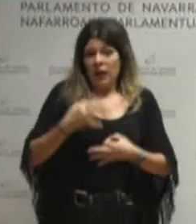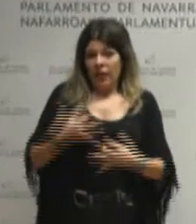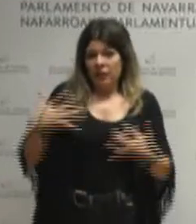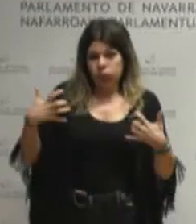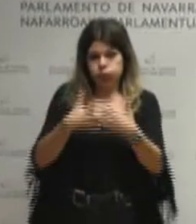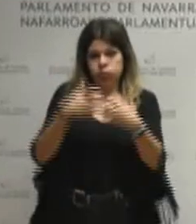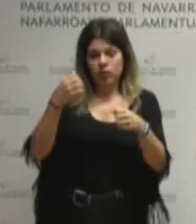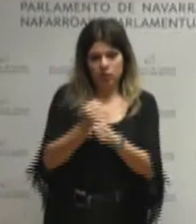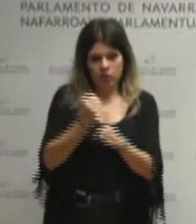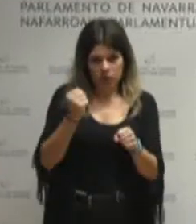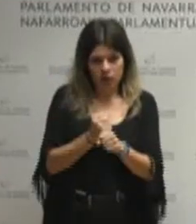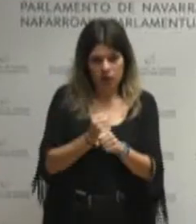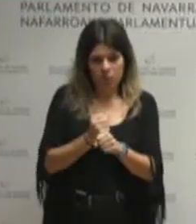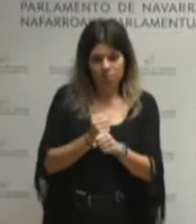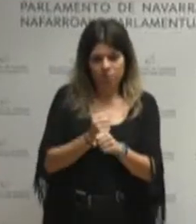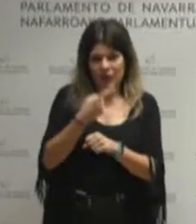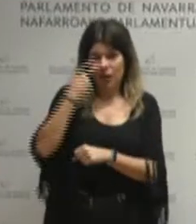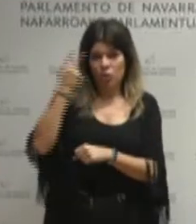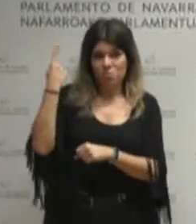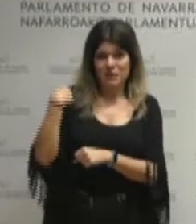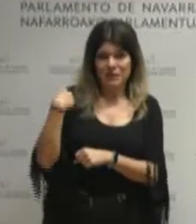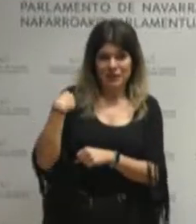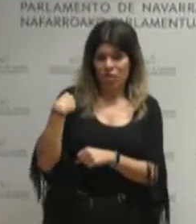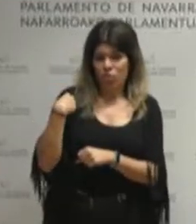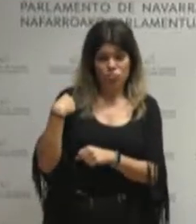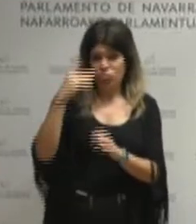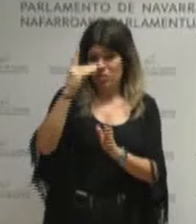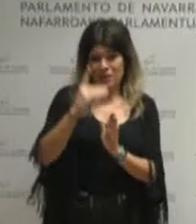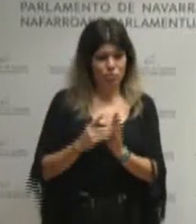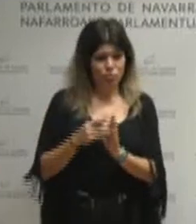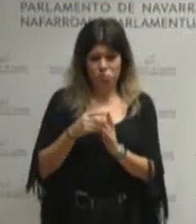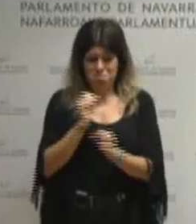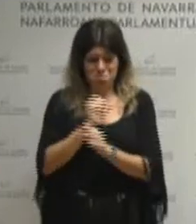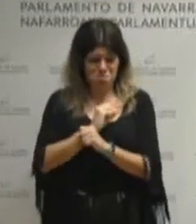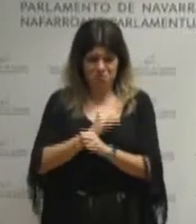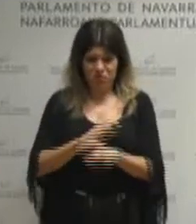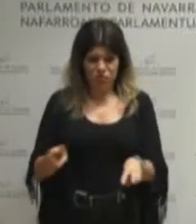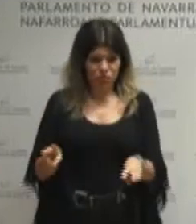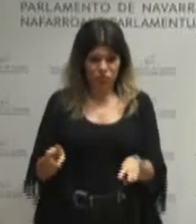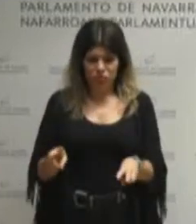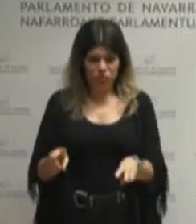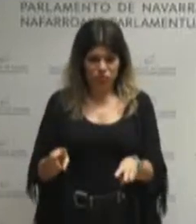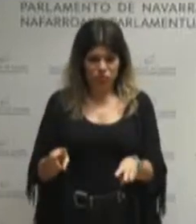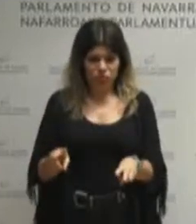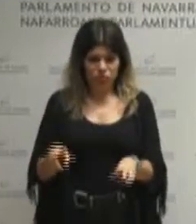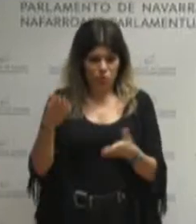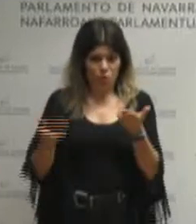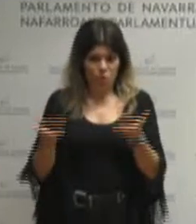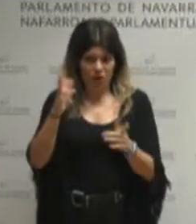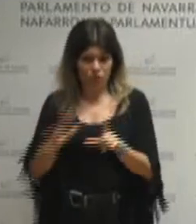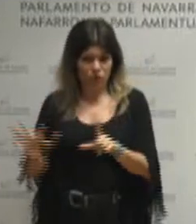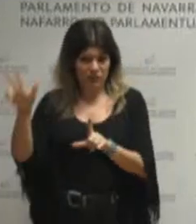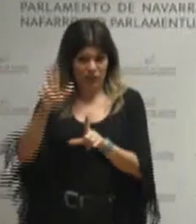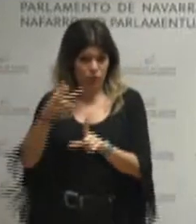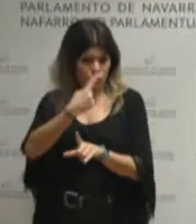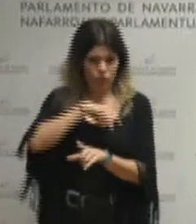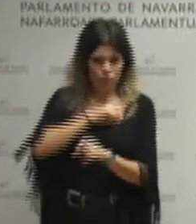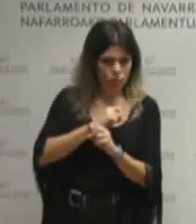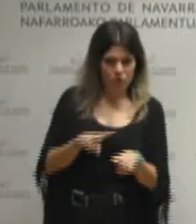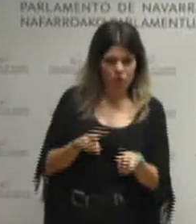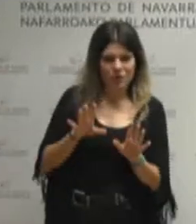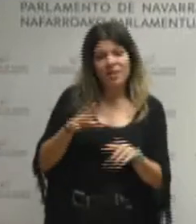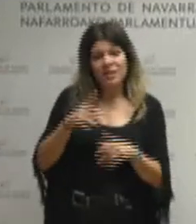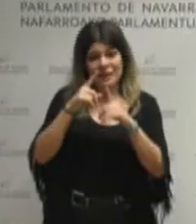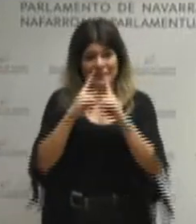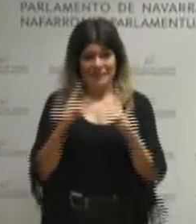laboral cerramos 2021 con los peores datos del conjunto del Estado y en 2022 no solo